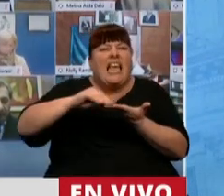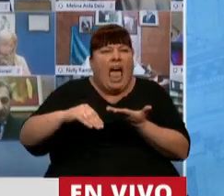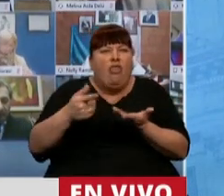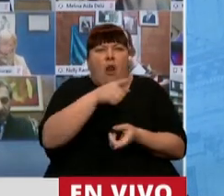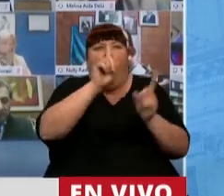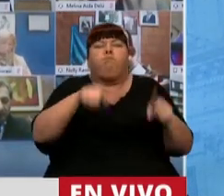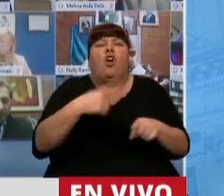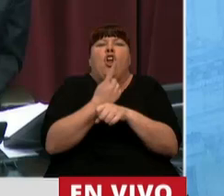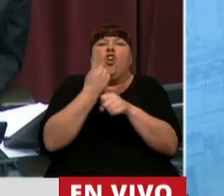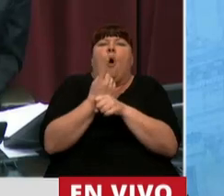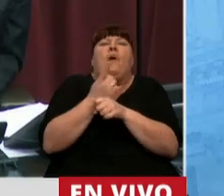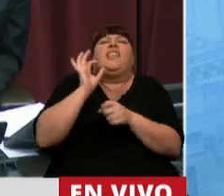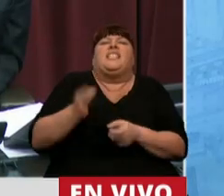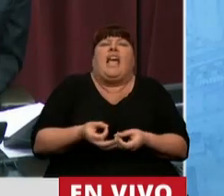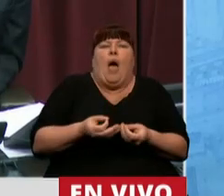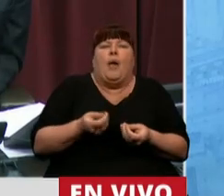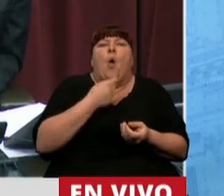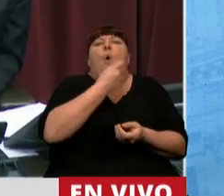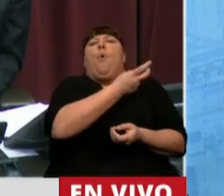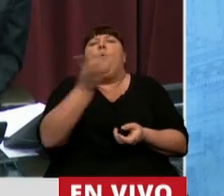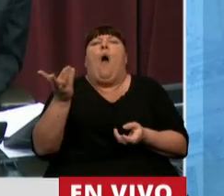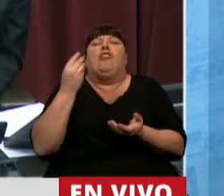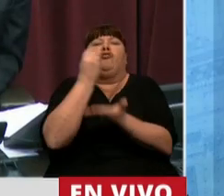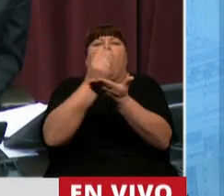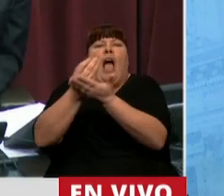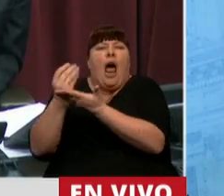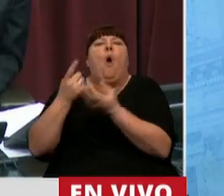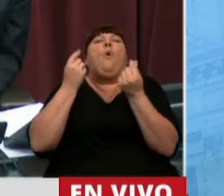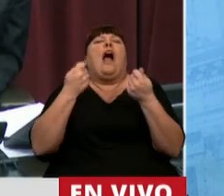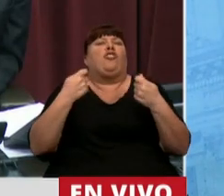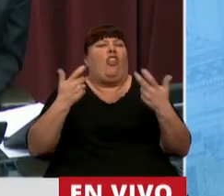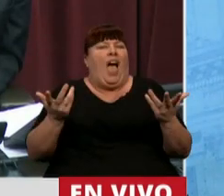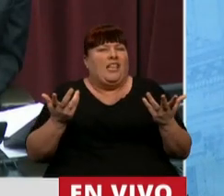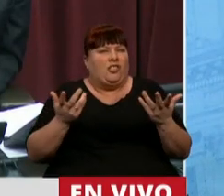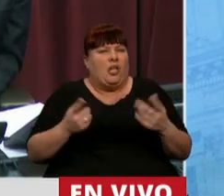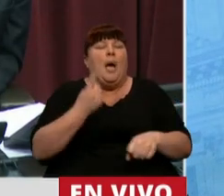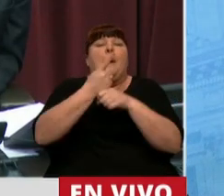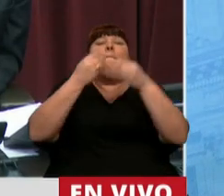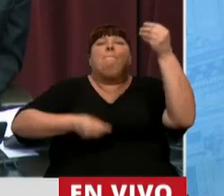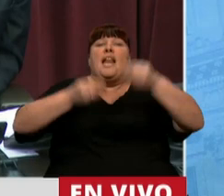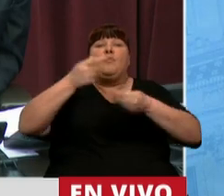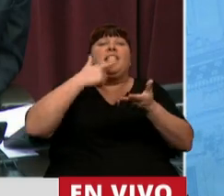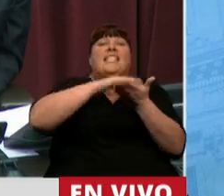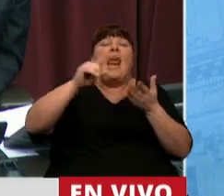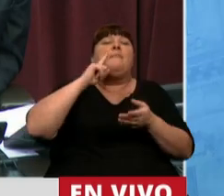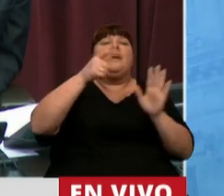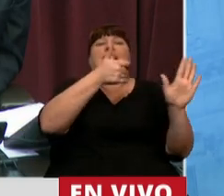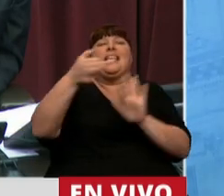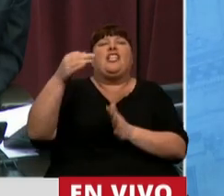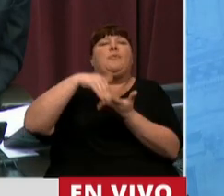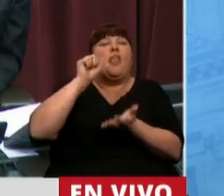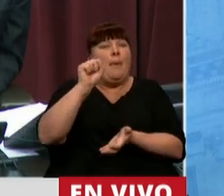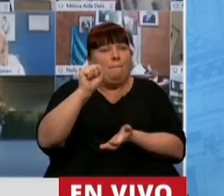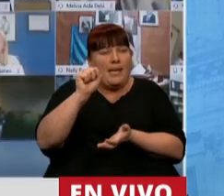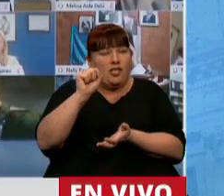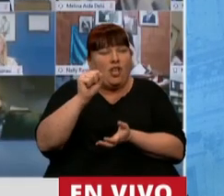tengan la posibilidad de saber ni cuántos son los cargos, ni cuánto va a costar. Y empezamos con un presupuesto en el Senado de 1.600 millones